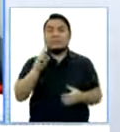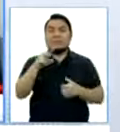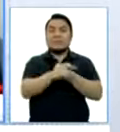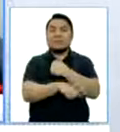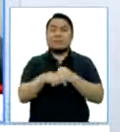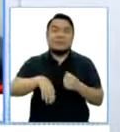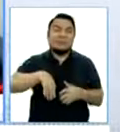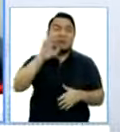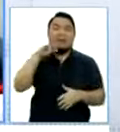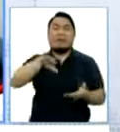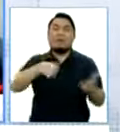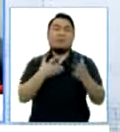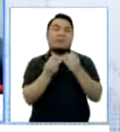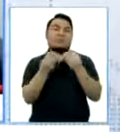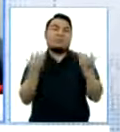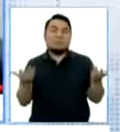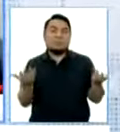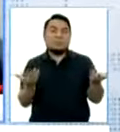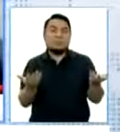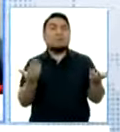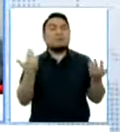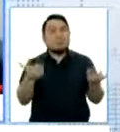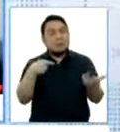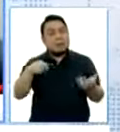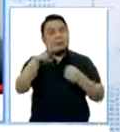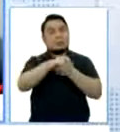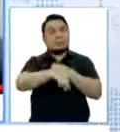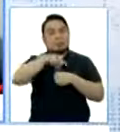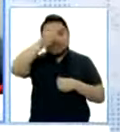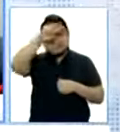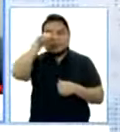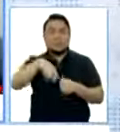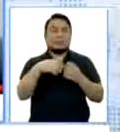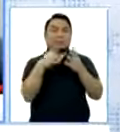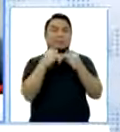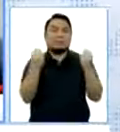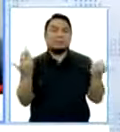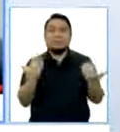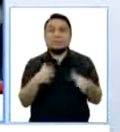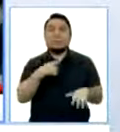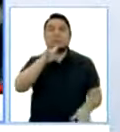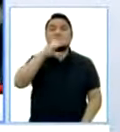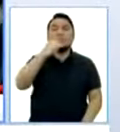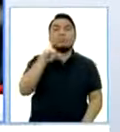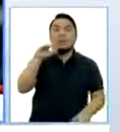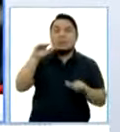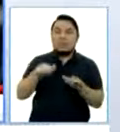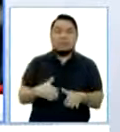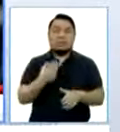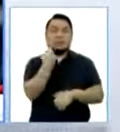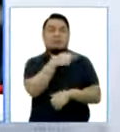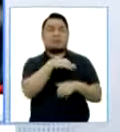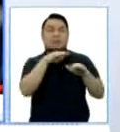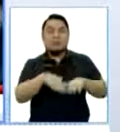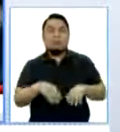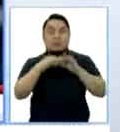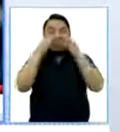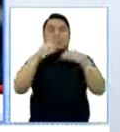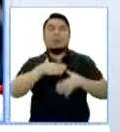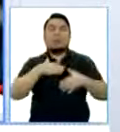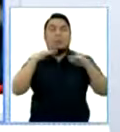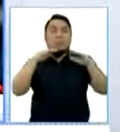países que tiene mayor mortandad, somos un país que tiene un serio déficit de UCI y de oxígeno,